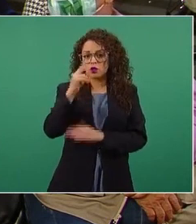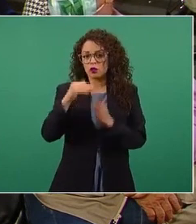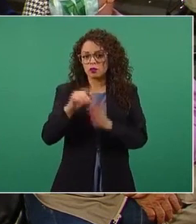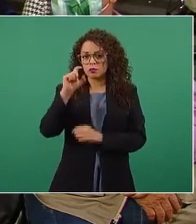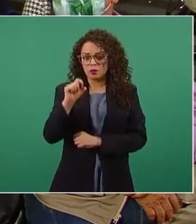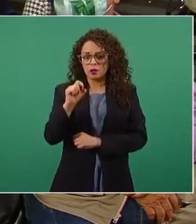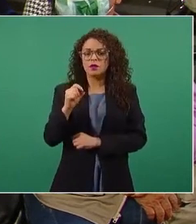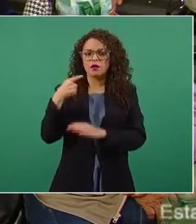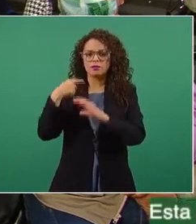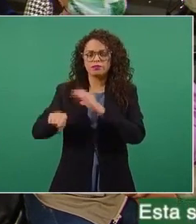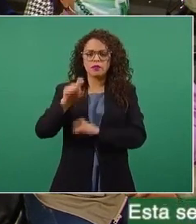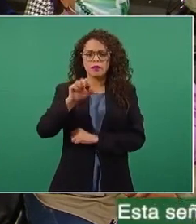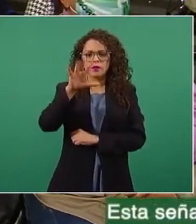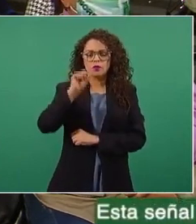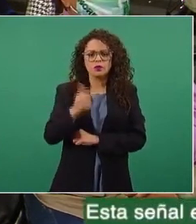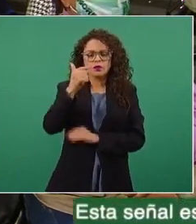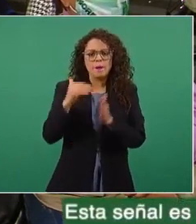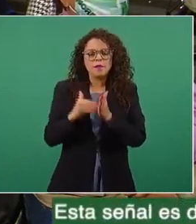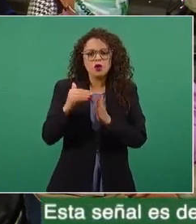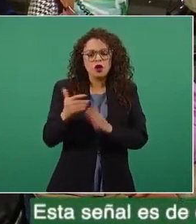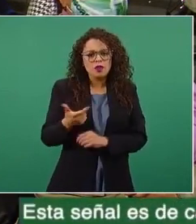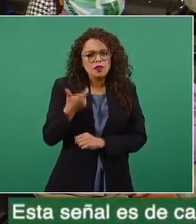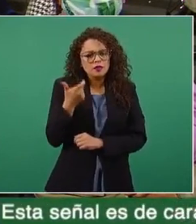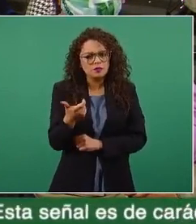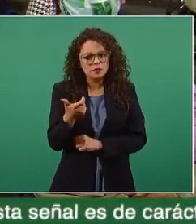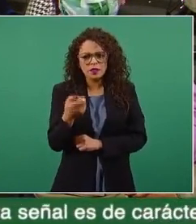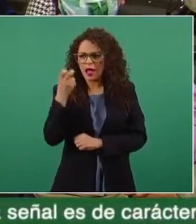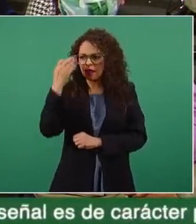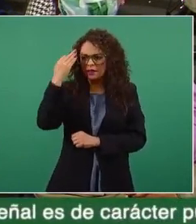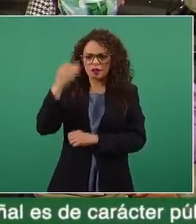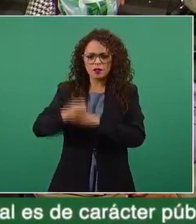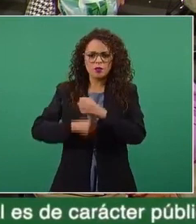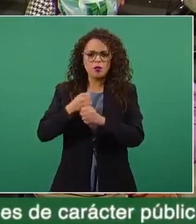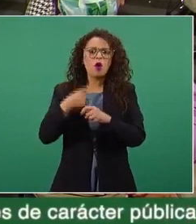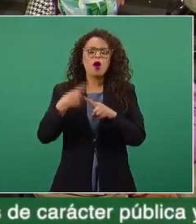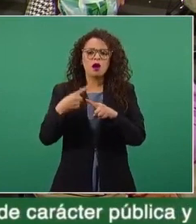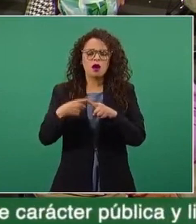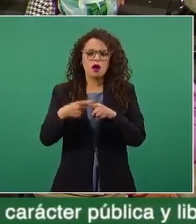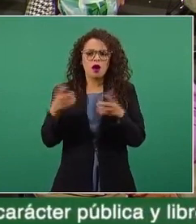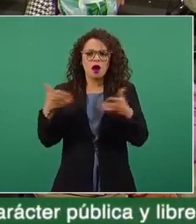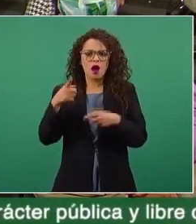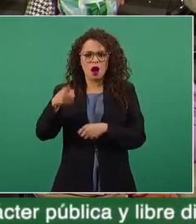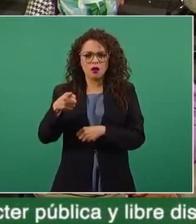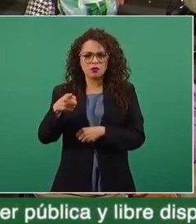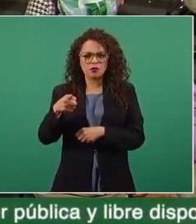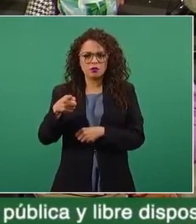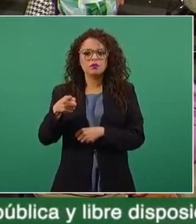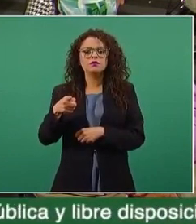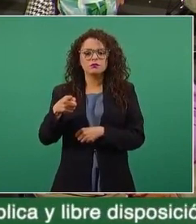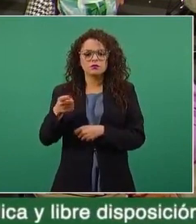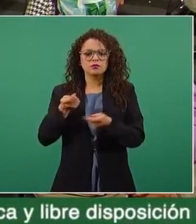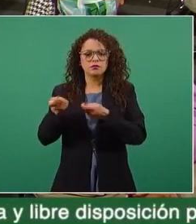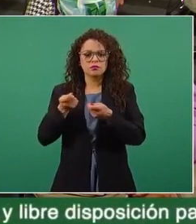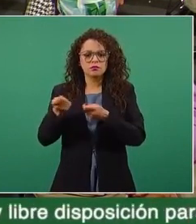25.7 millones de pesos y en esos años quien presidía esta organización era precisamente Claudio X.